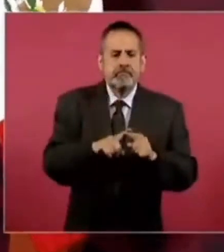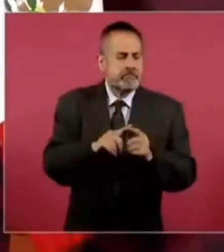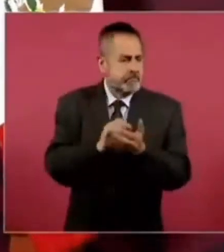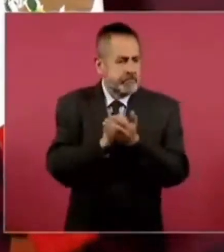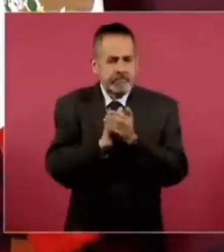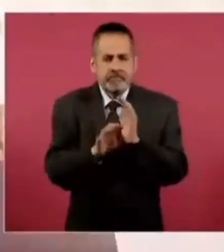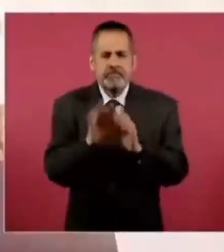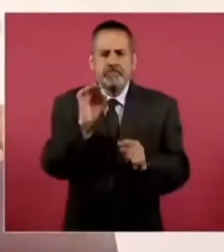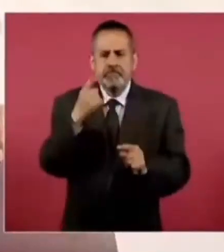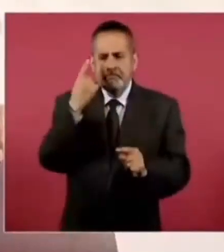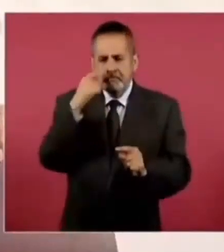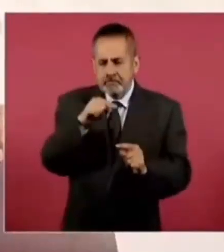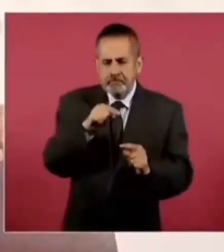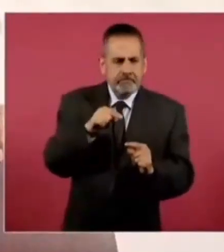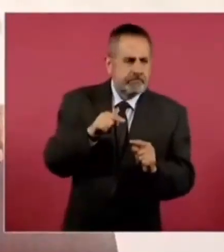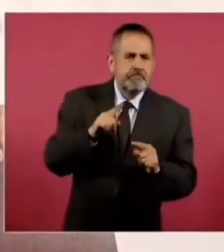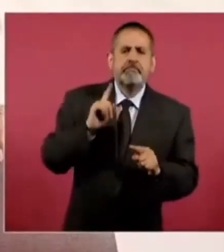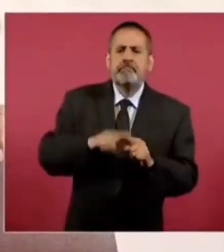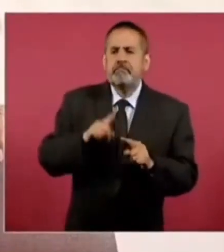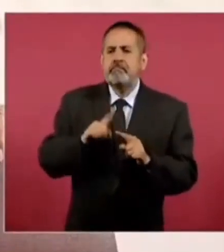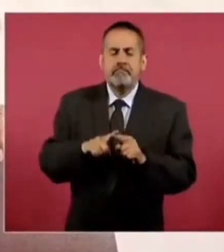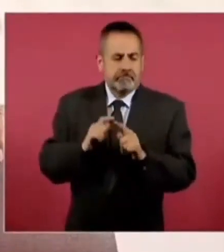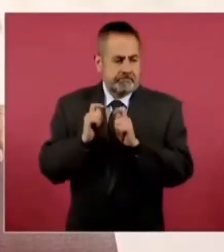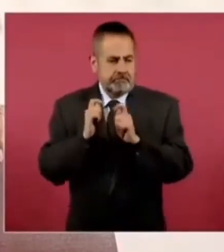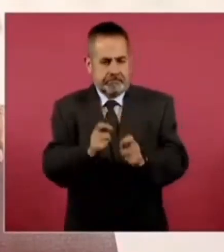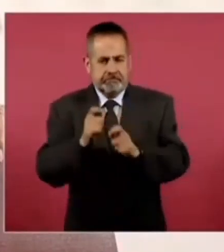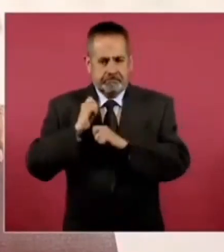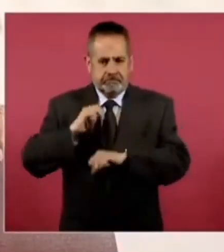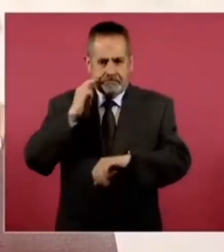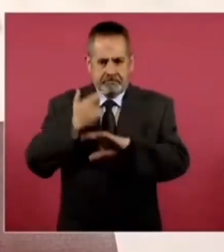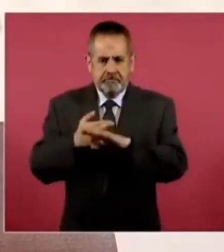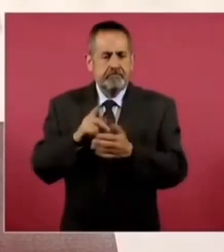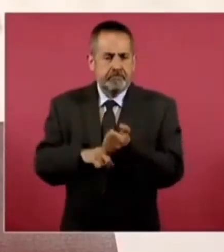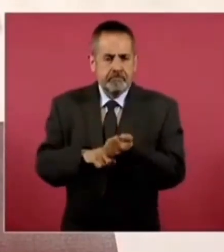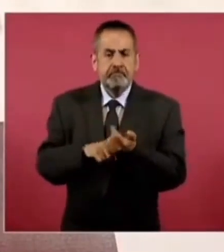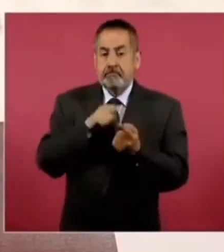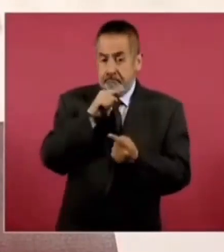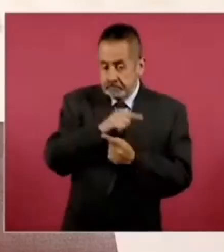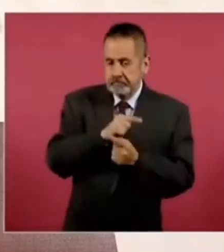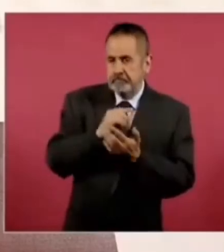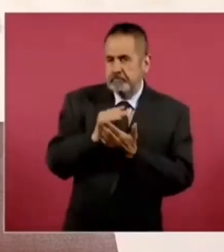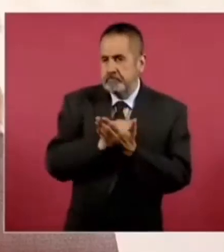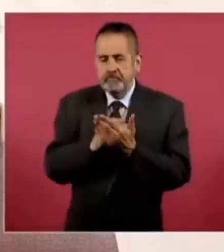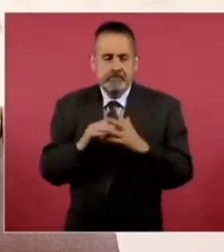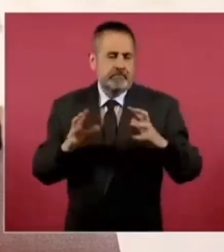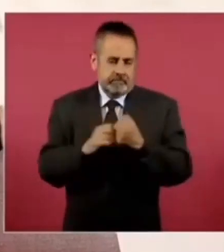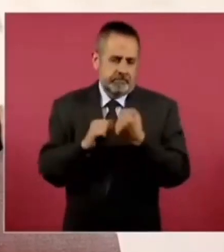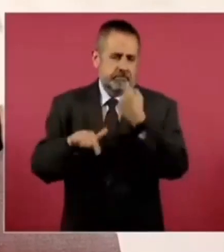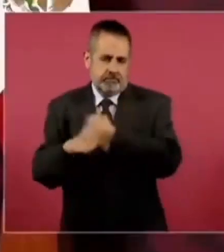sorteo. Y de esas doce,